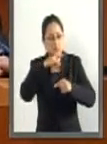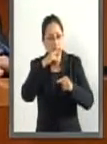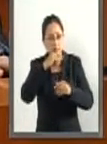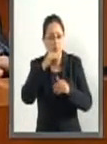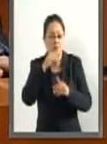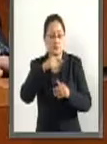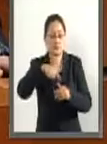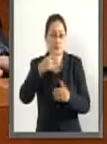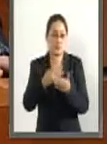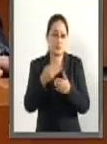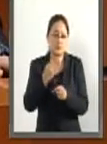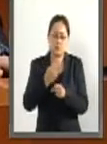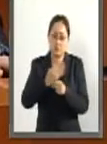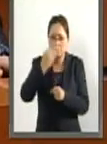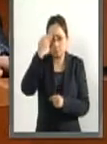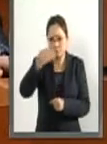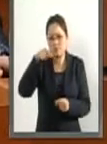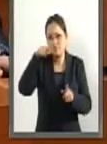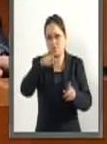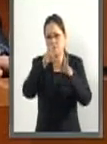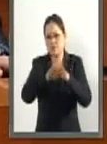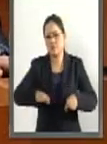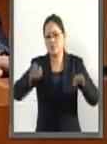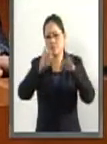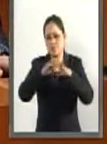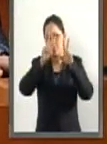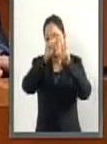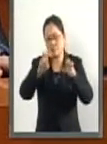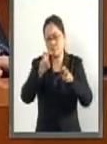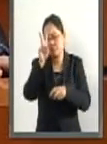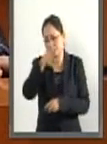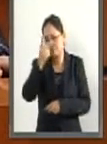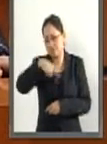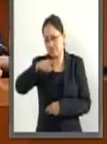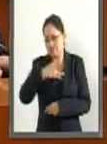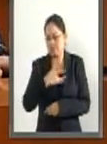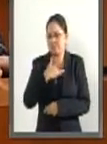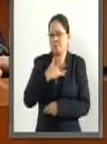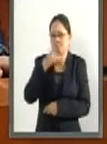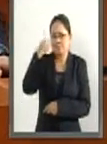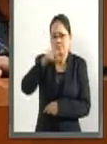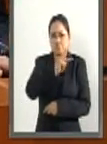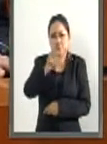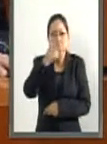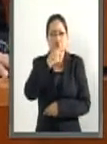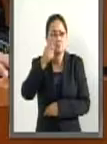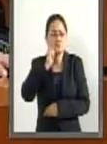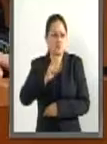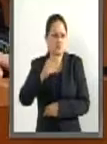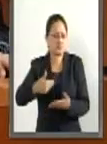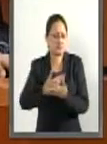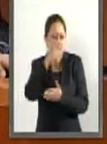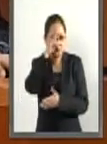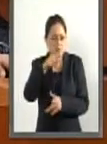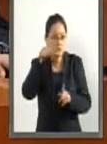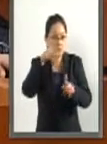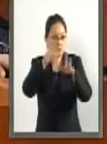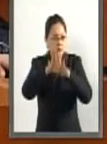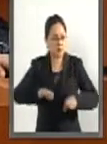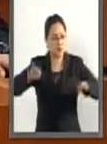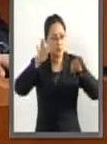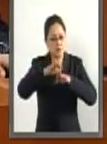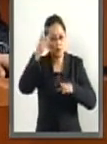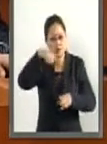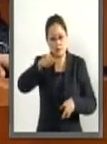abordar un tema que es muy sensible para todas y todos los mexicanos. Una prioridad que nosotros